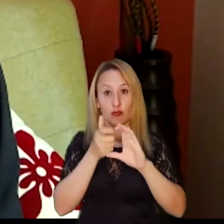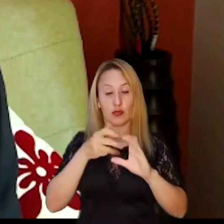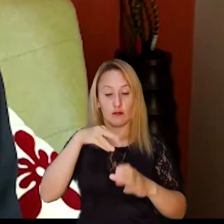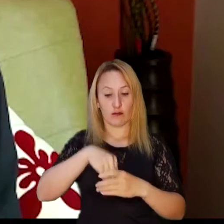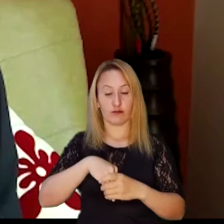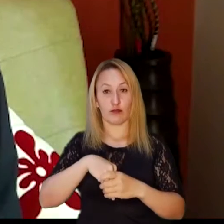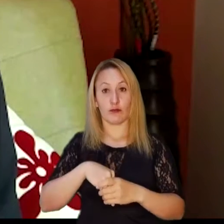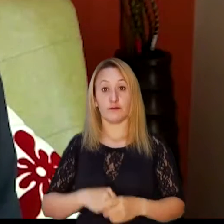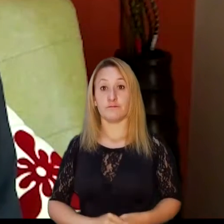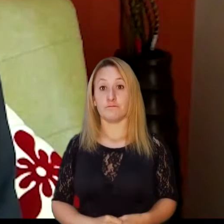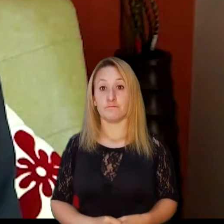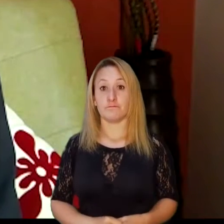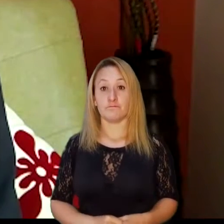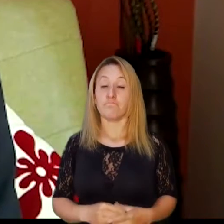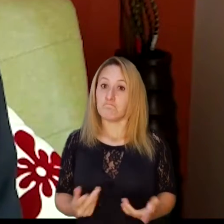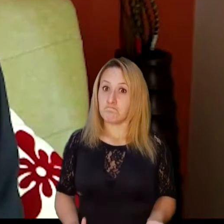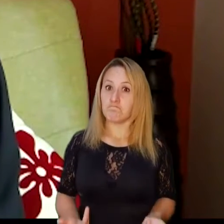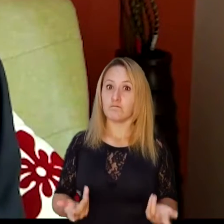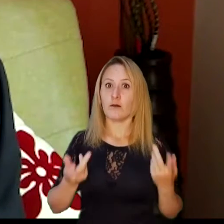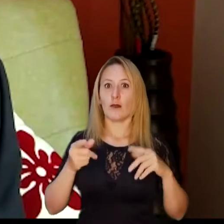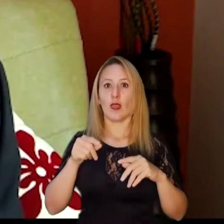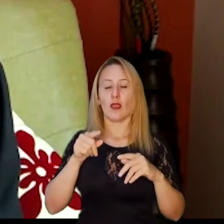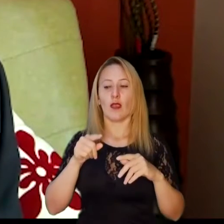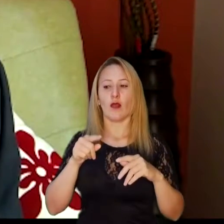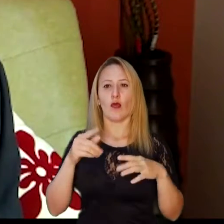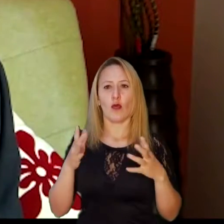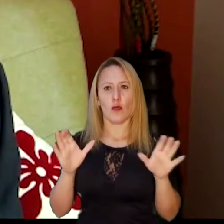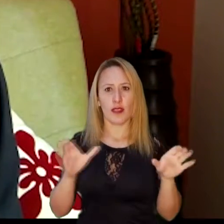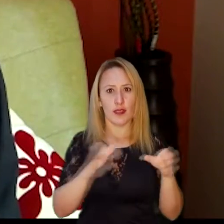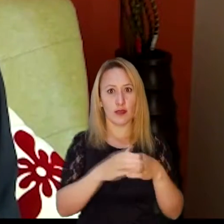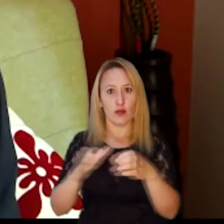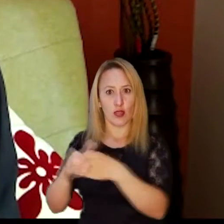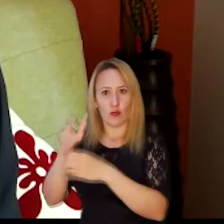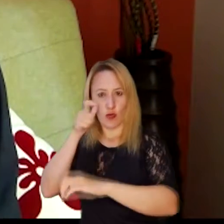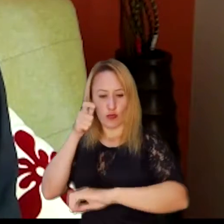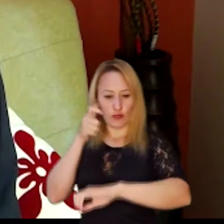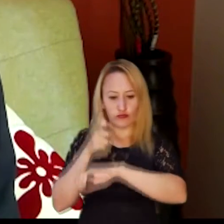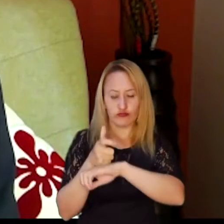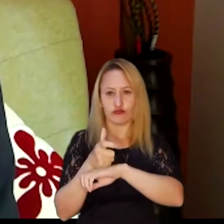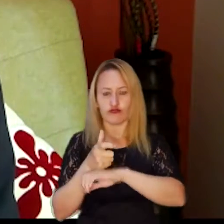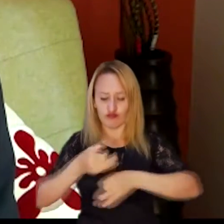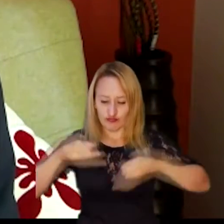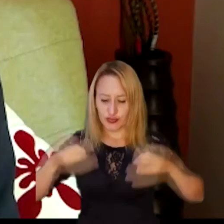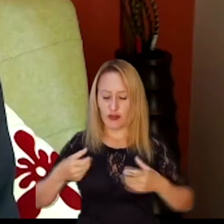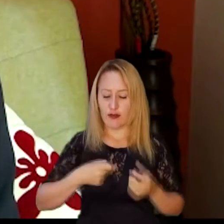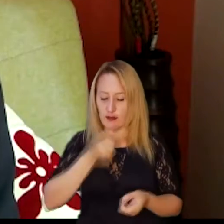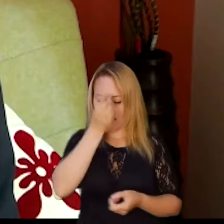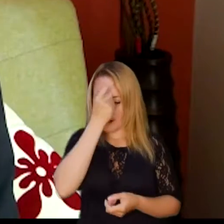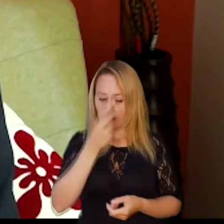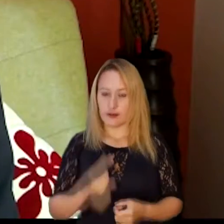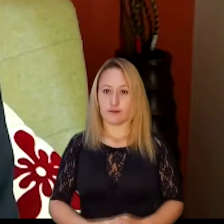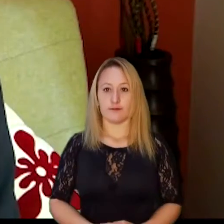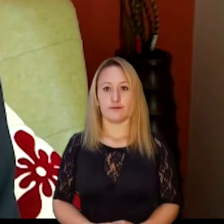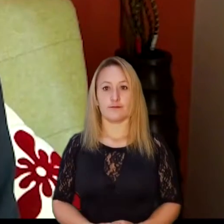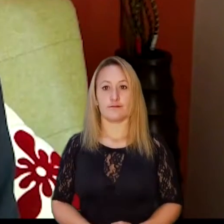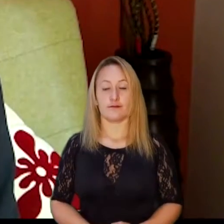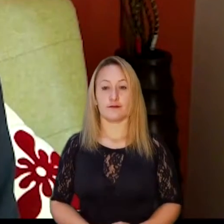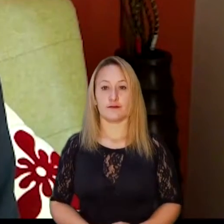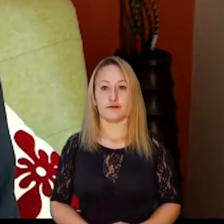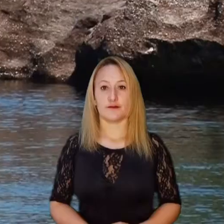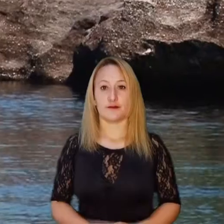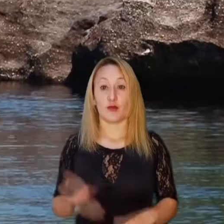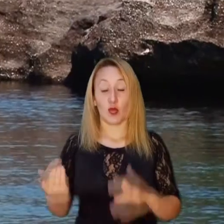interior de la Contraloría General de la República y llegar al alcance de los equipos auditores de manera práctica y entendible.